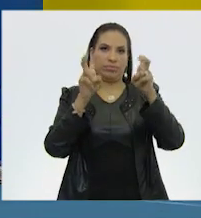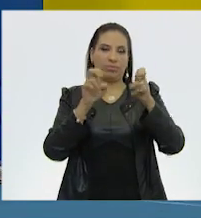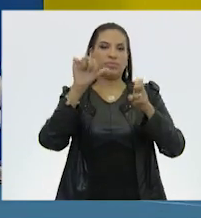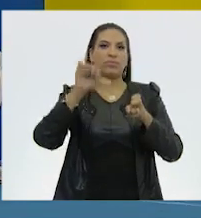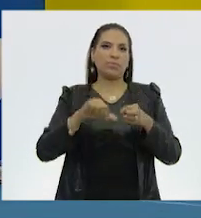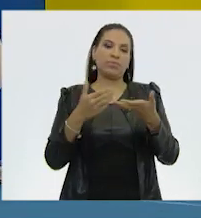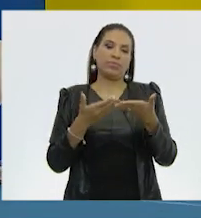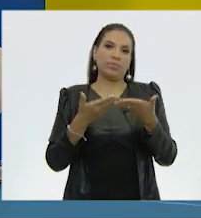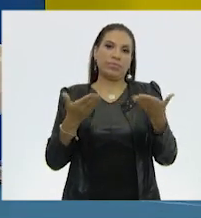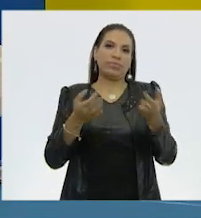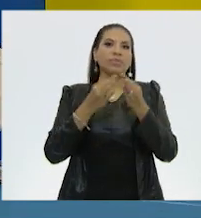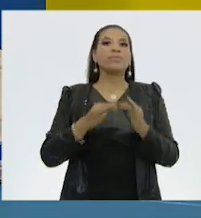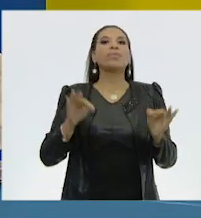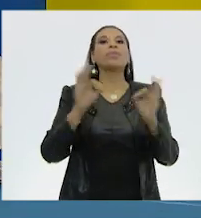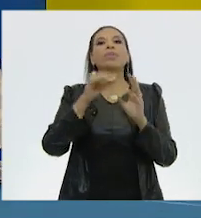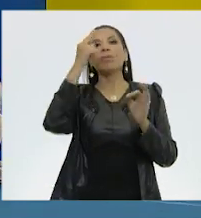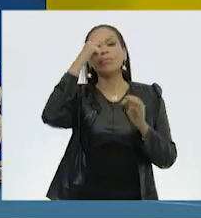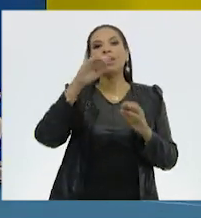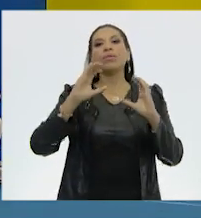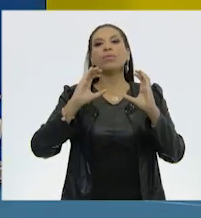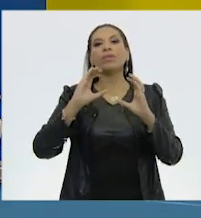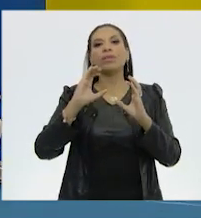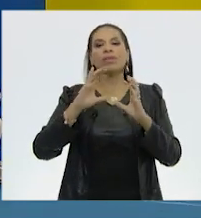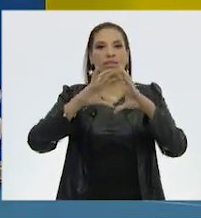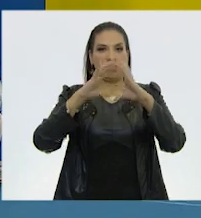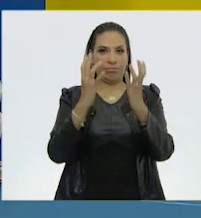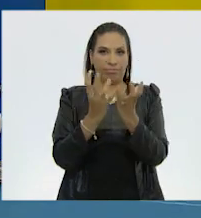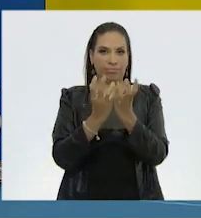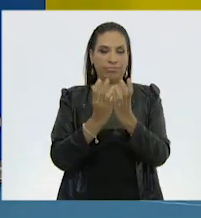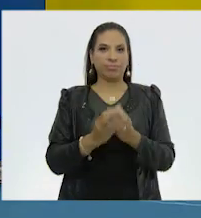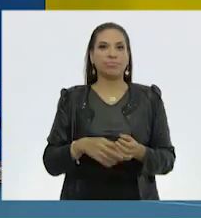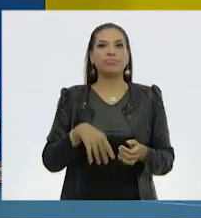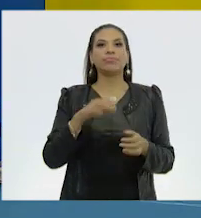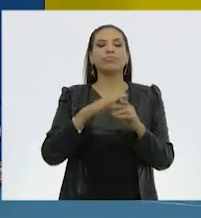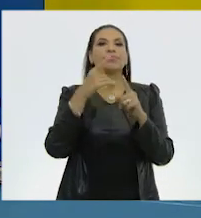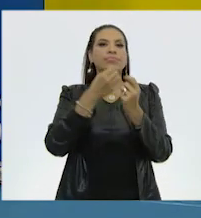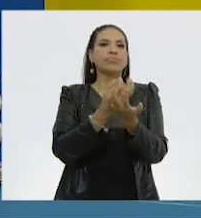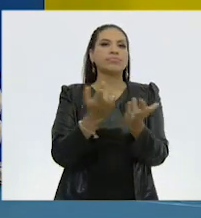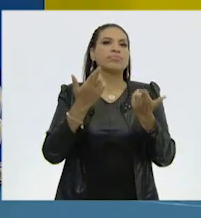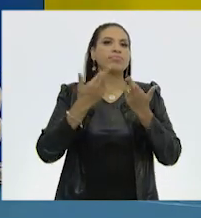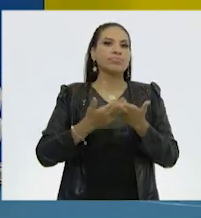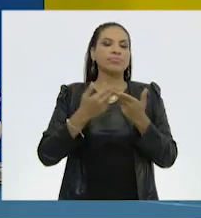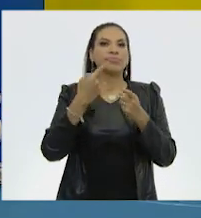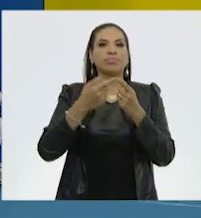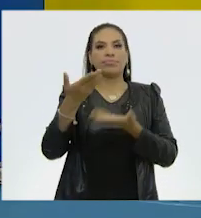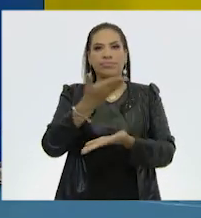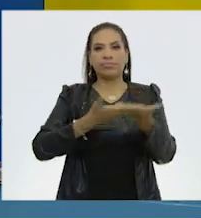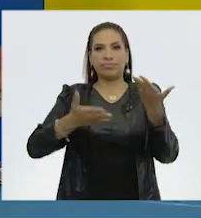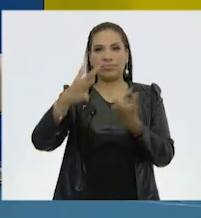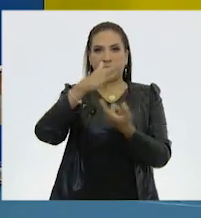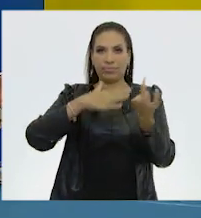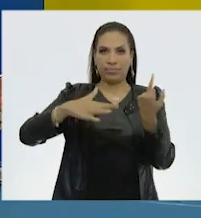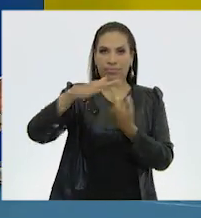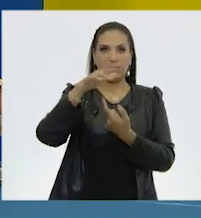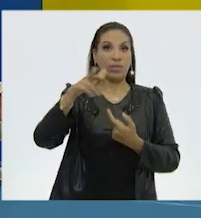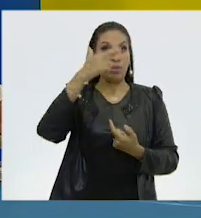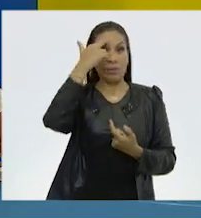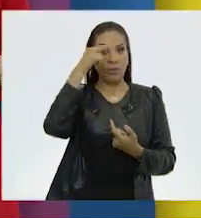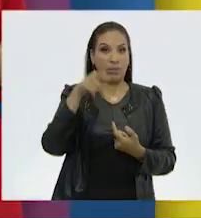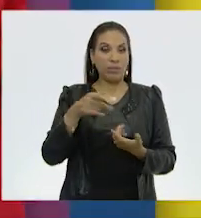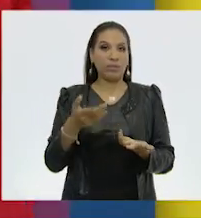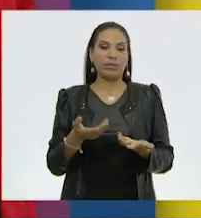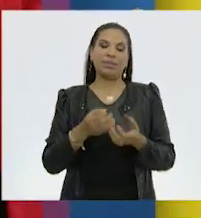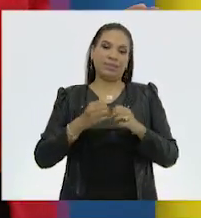hoy en día muy importantes para el cuidado de nuestro planeta. La megadiversidad y los servicios ambientales. ¿Los recuerdan?